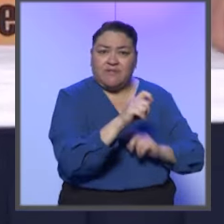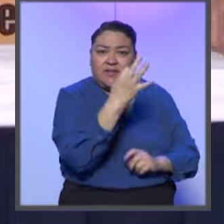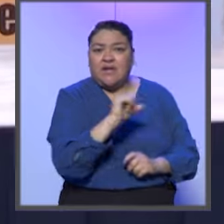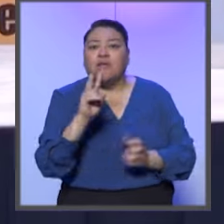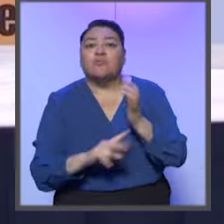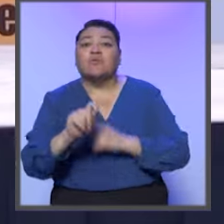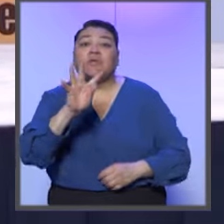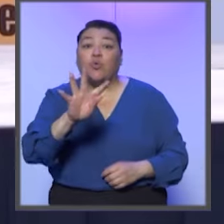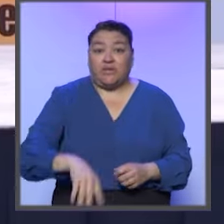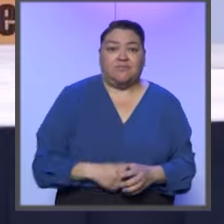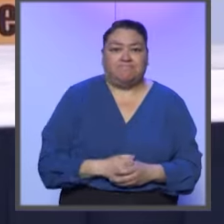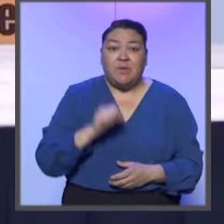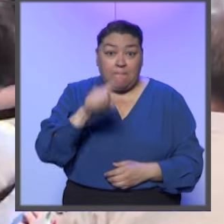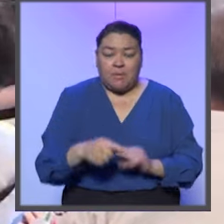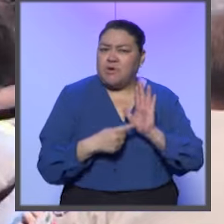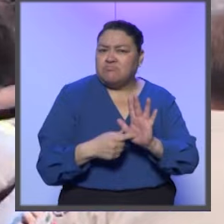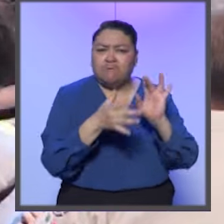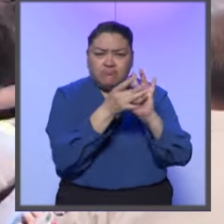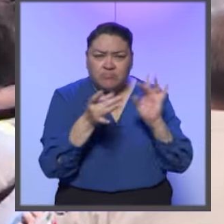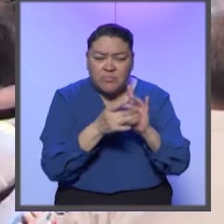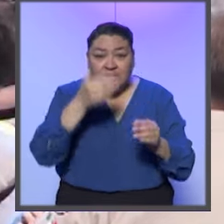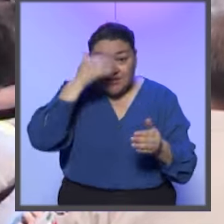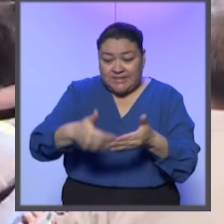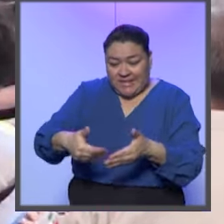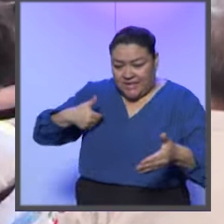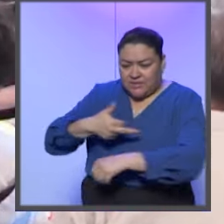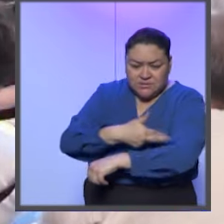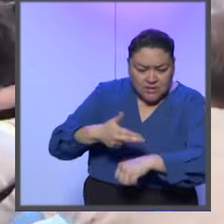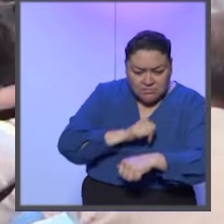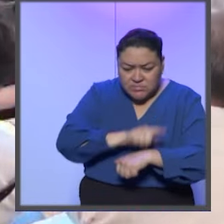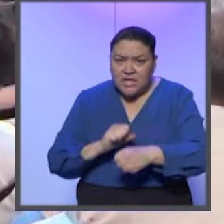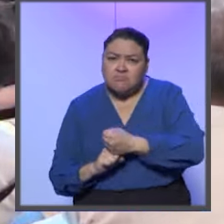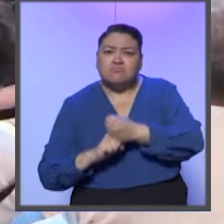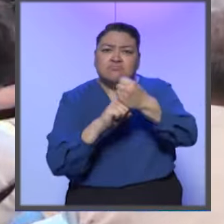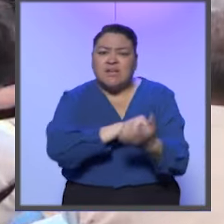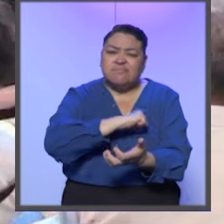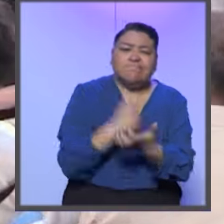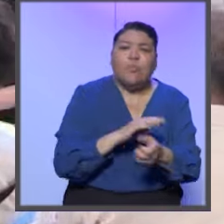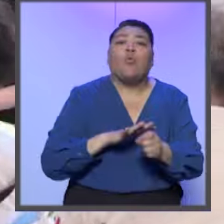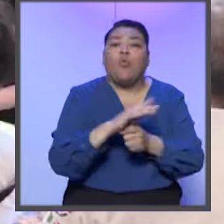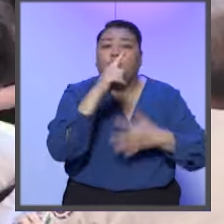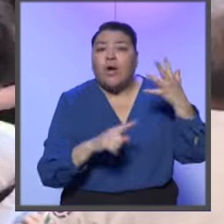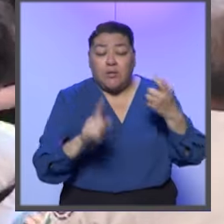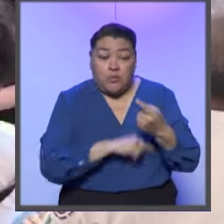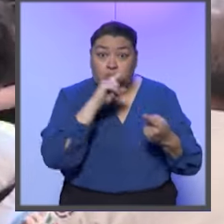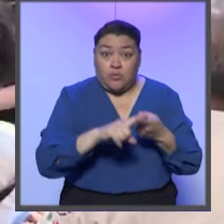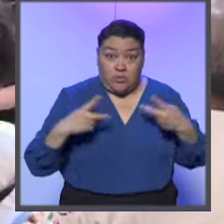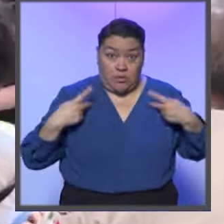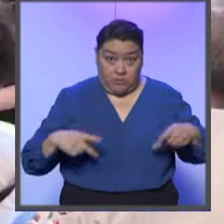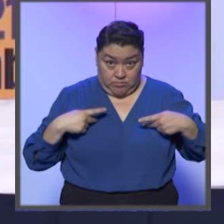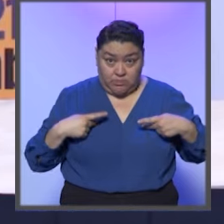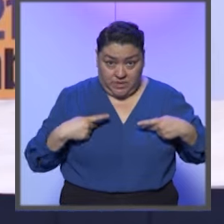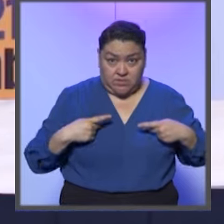2023-2024. En la presentación hizo un recuento de las acciones afirmativas aprobadas para garantizar, por ejemplo, el